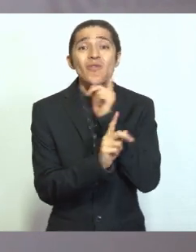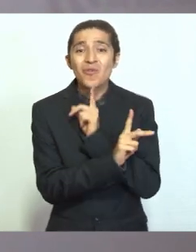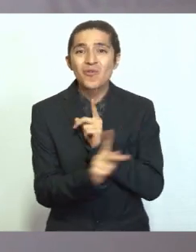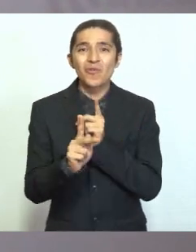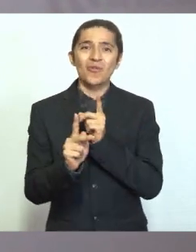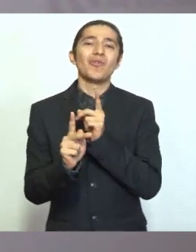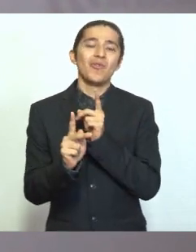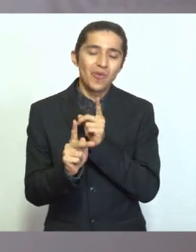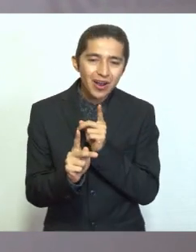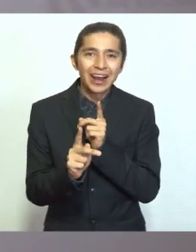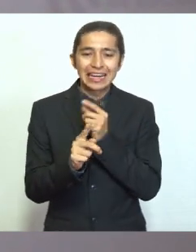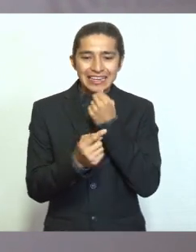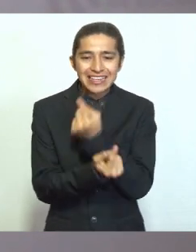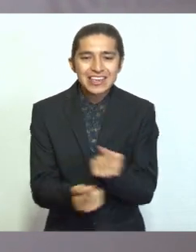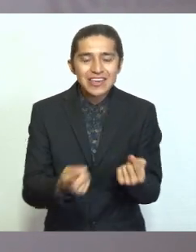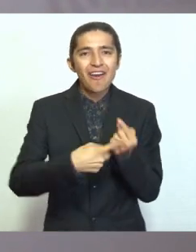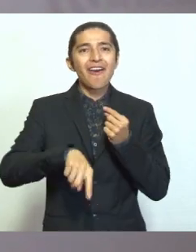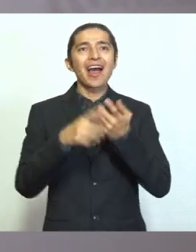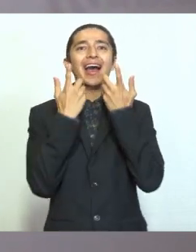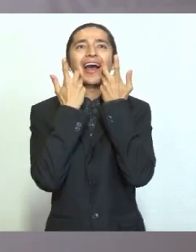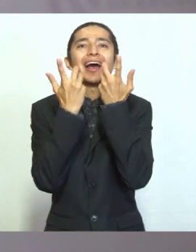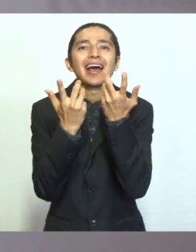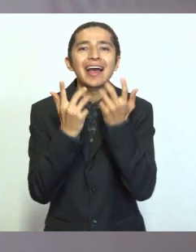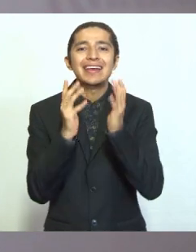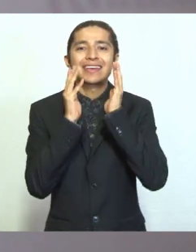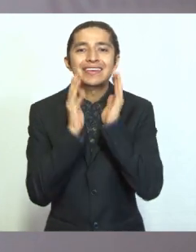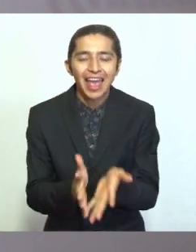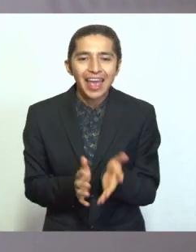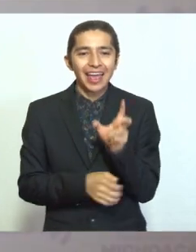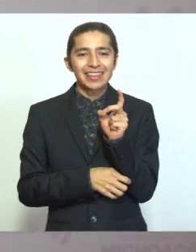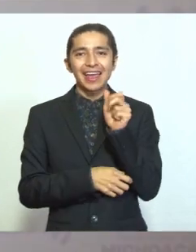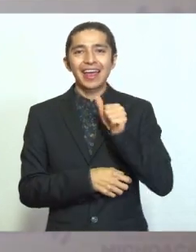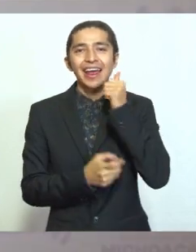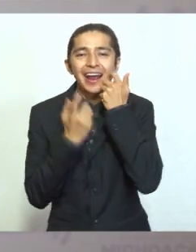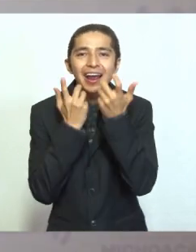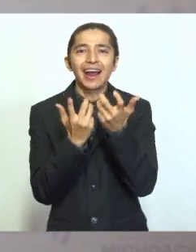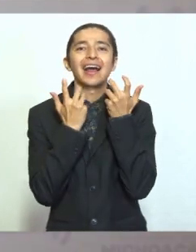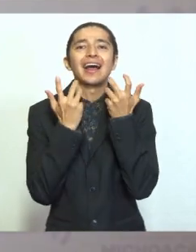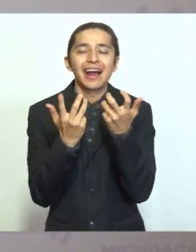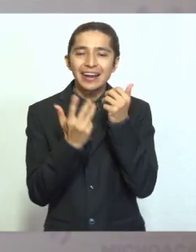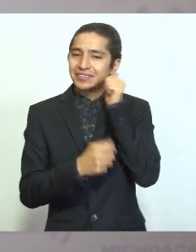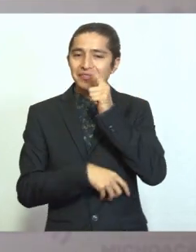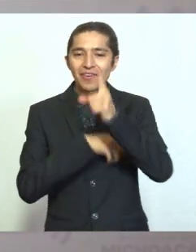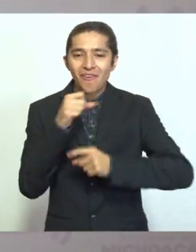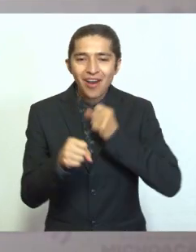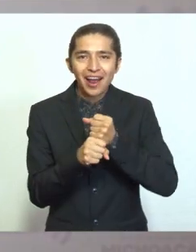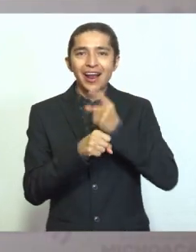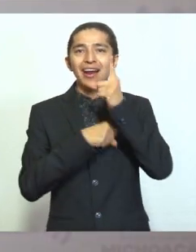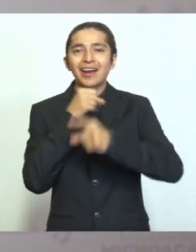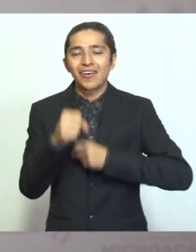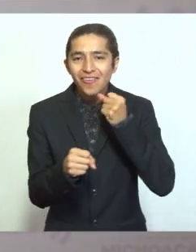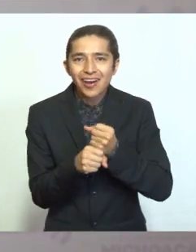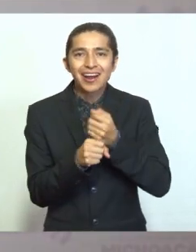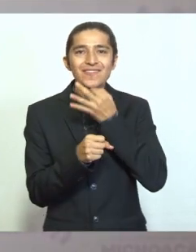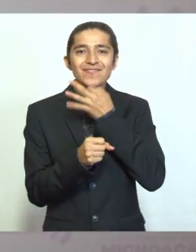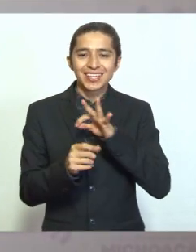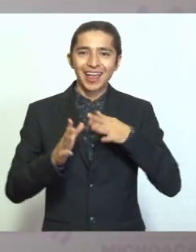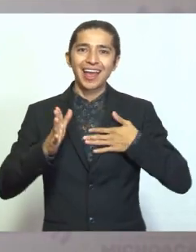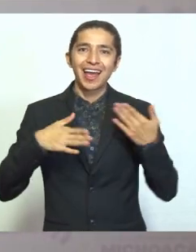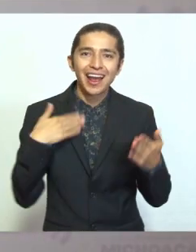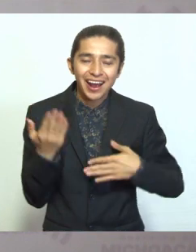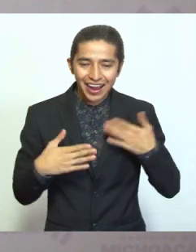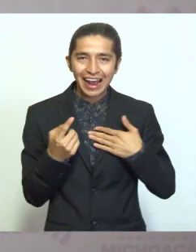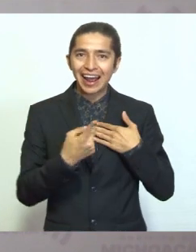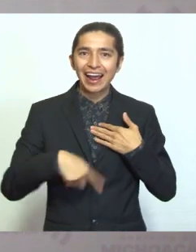celebración tan esperada por todas ellas y por todos ellos, que con año y, como